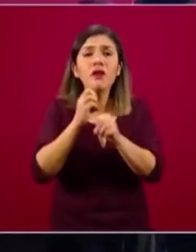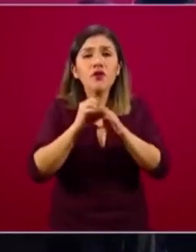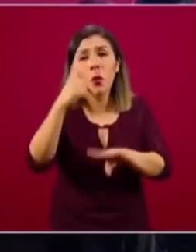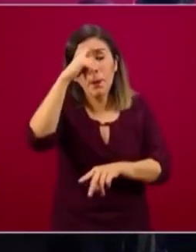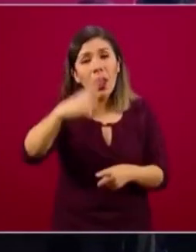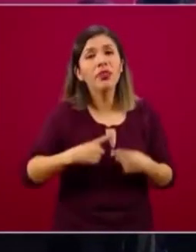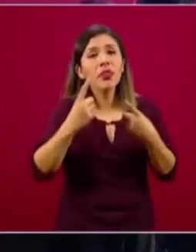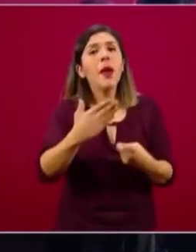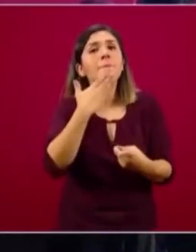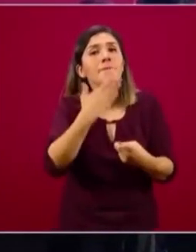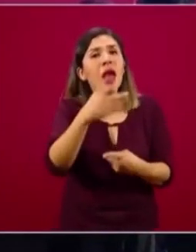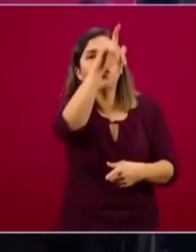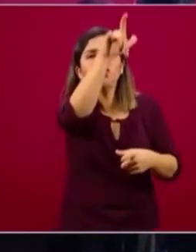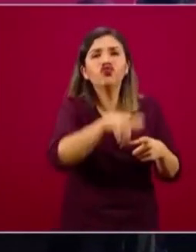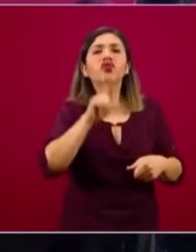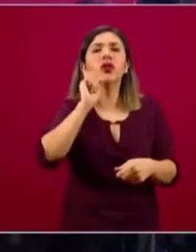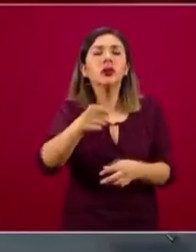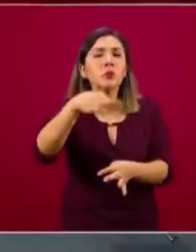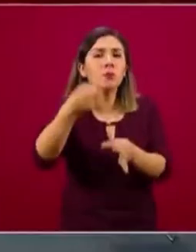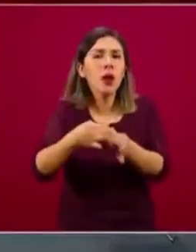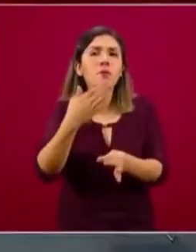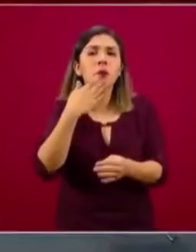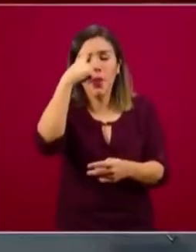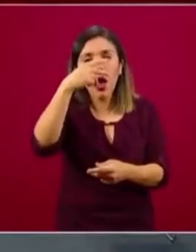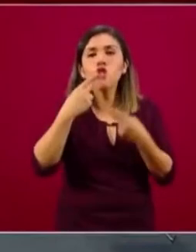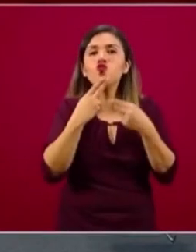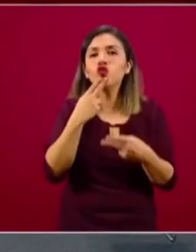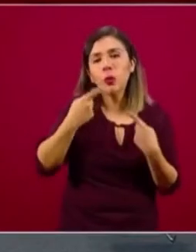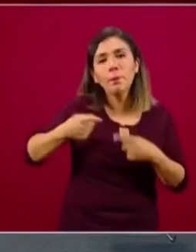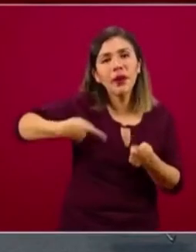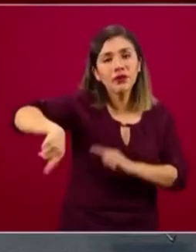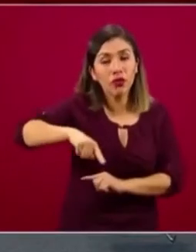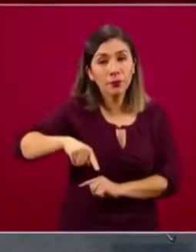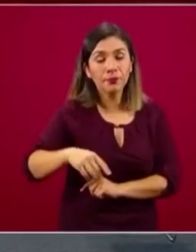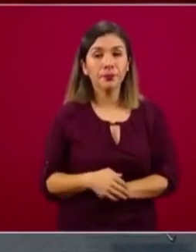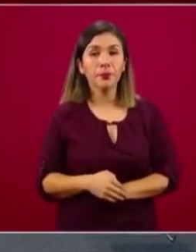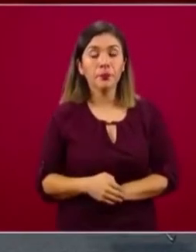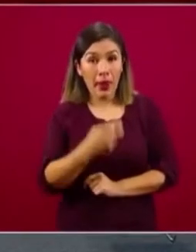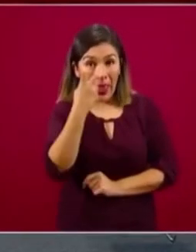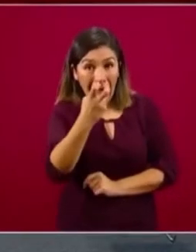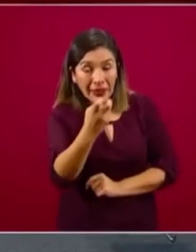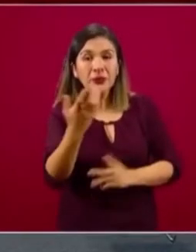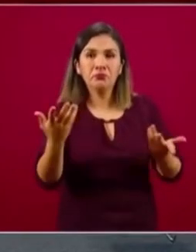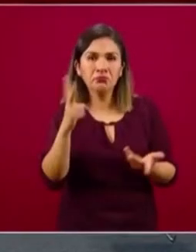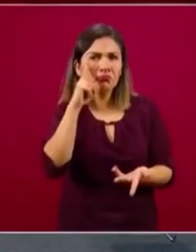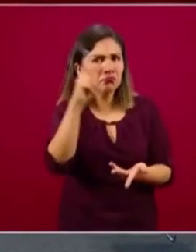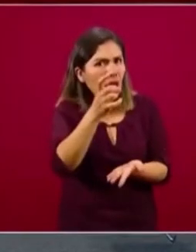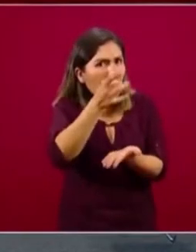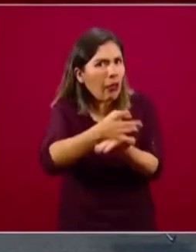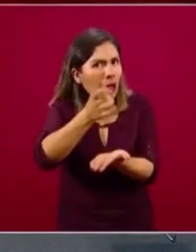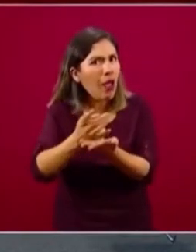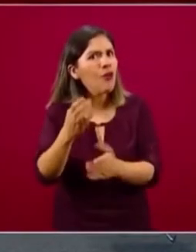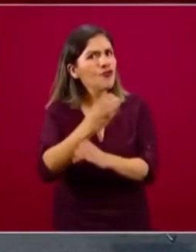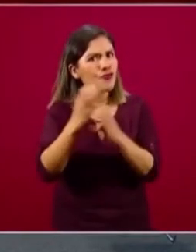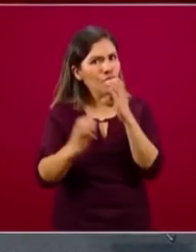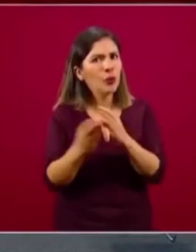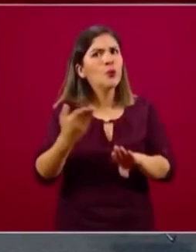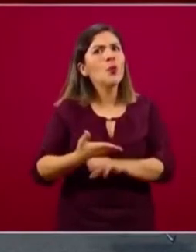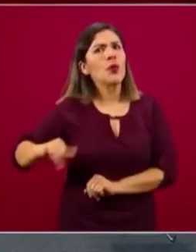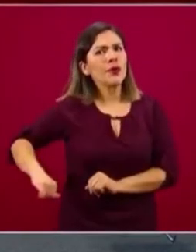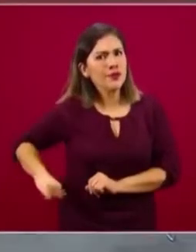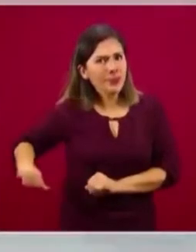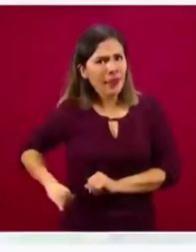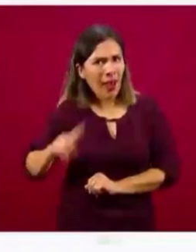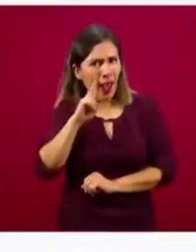beneficio de la sociedad. Y con esto que hemos identificado y cosas interesantes que también hemos identificado en este levantamiento de información,